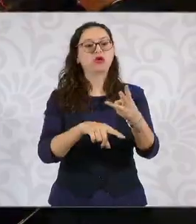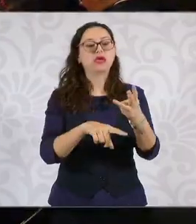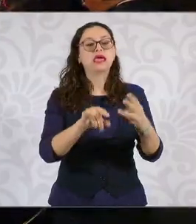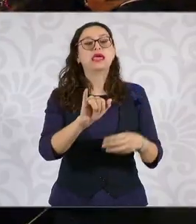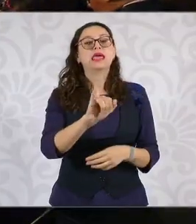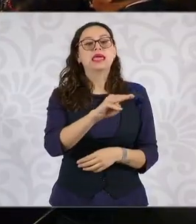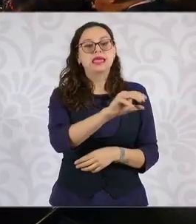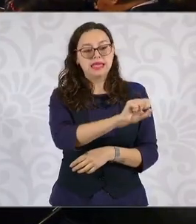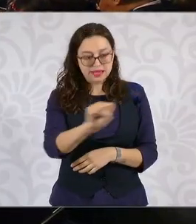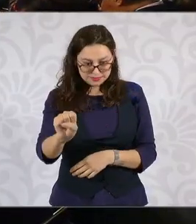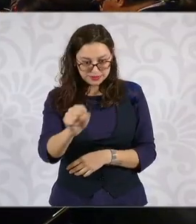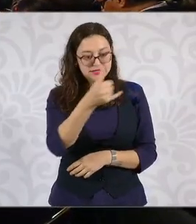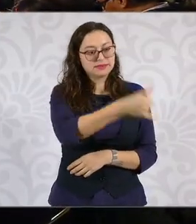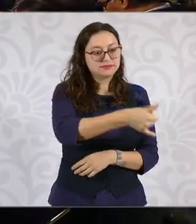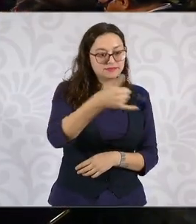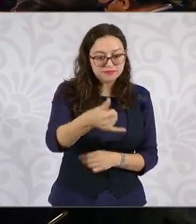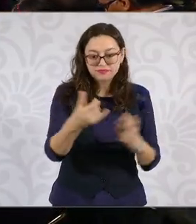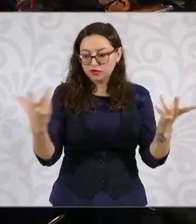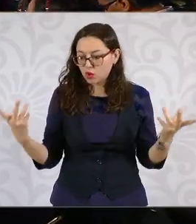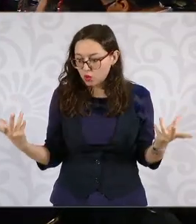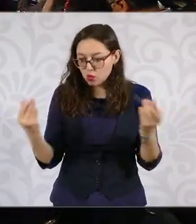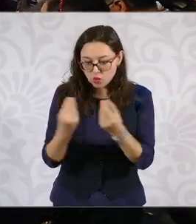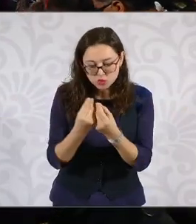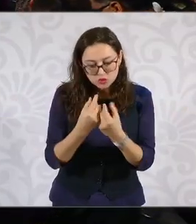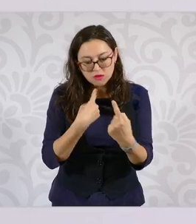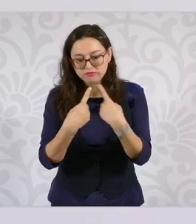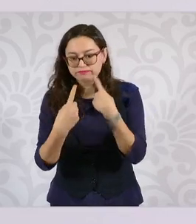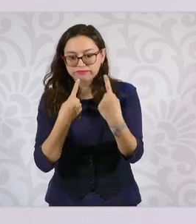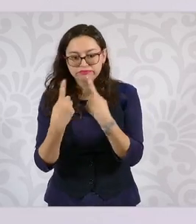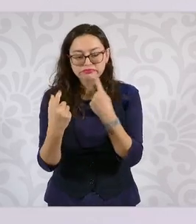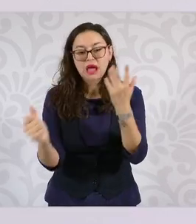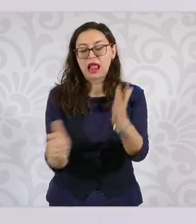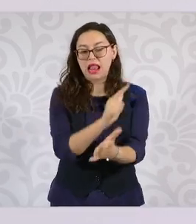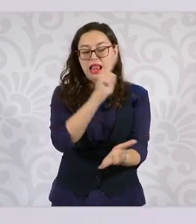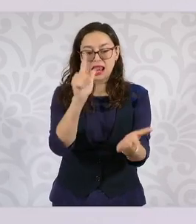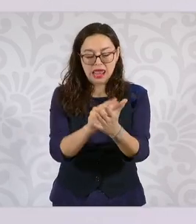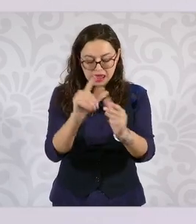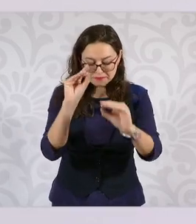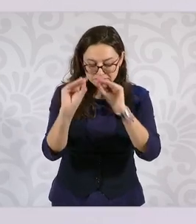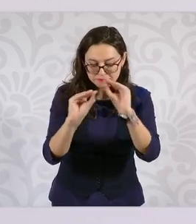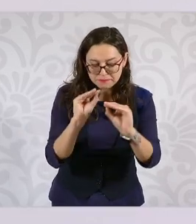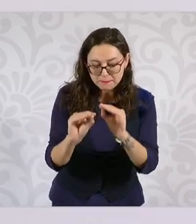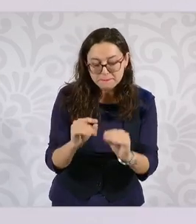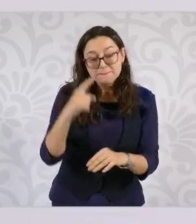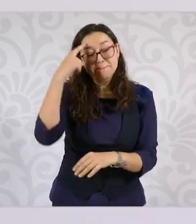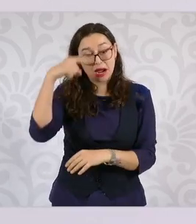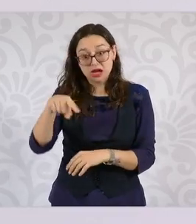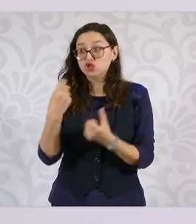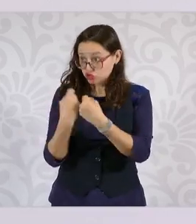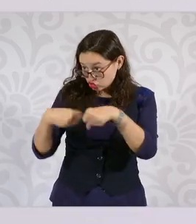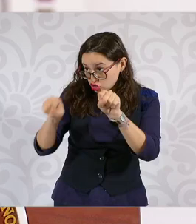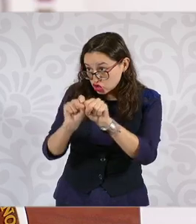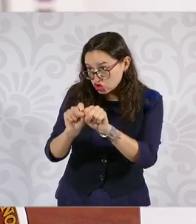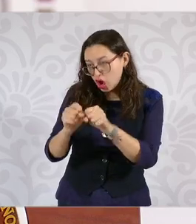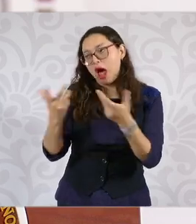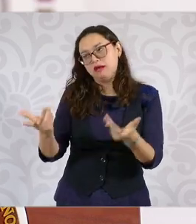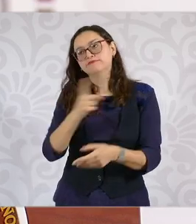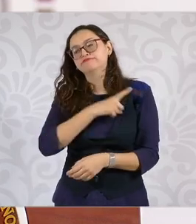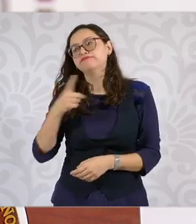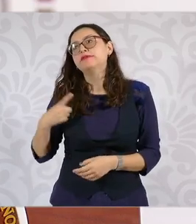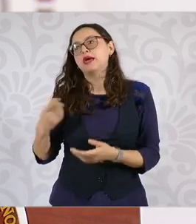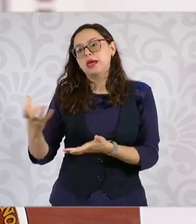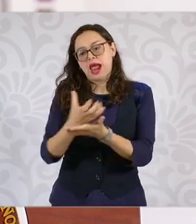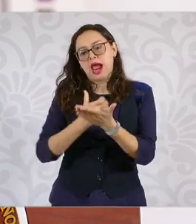objetivo de esta ley es que tengan derechos, que tengan derecho al reparto de utilidades, que tengan derecho a ser atendidos